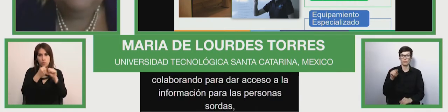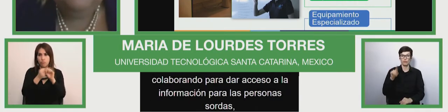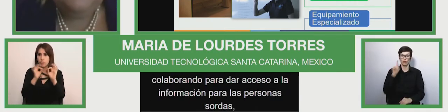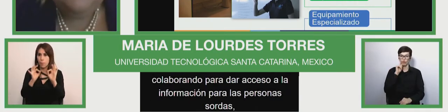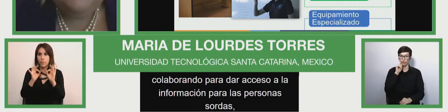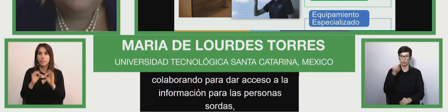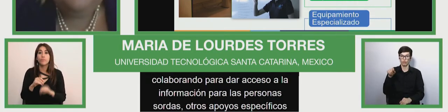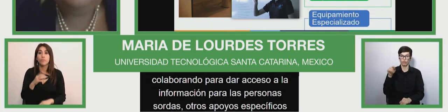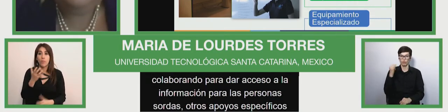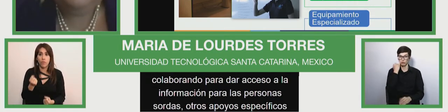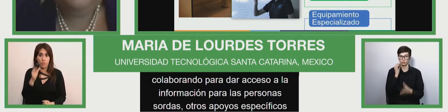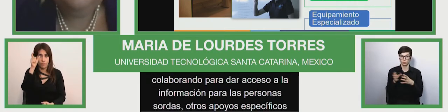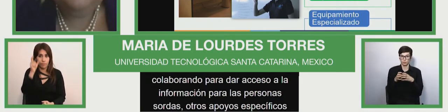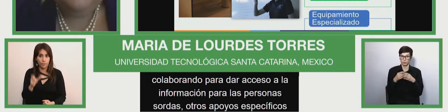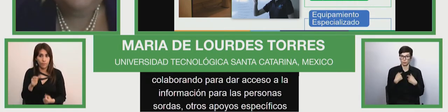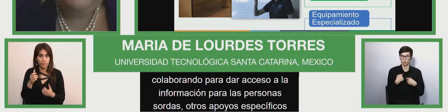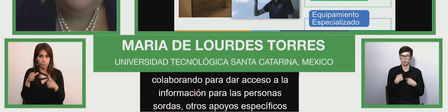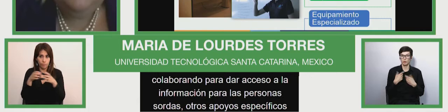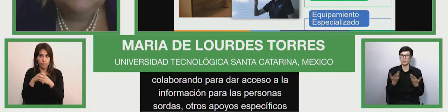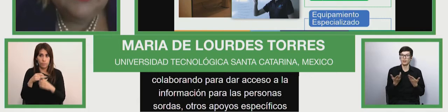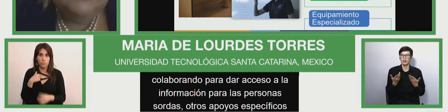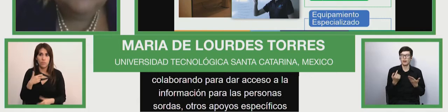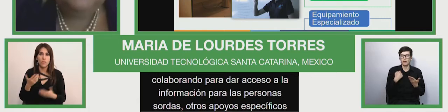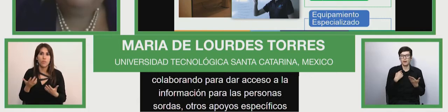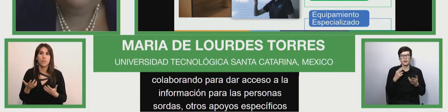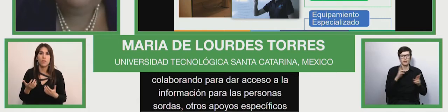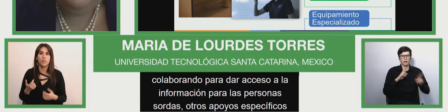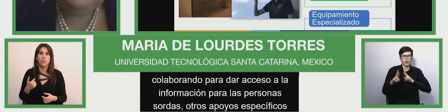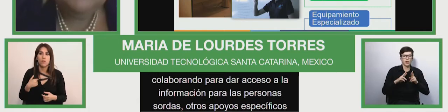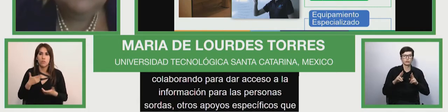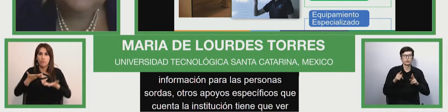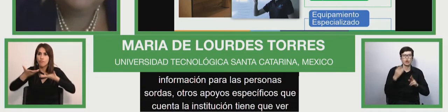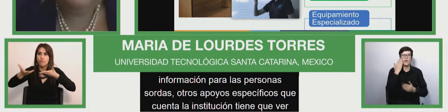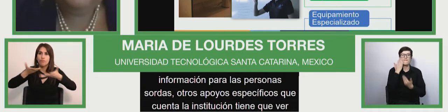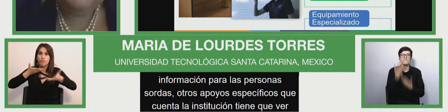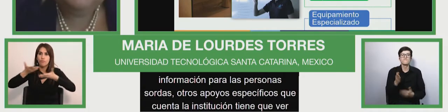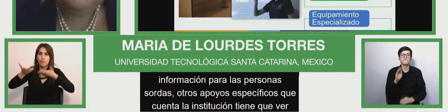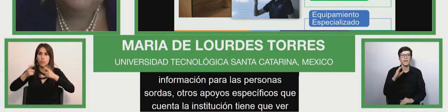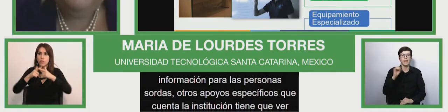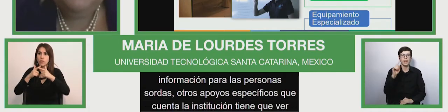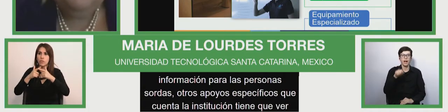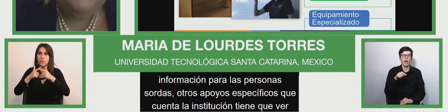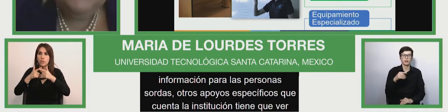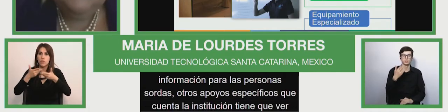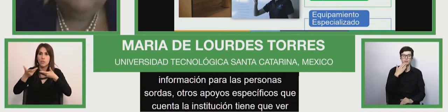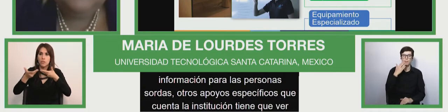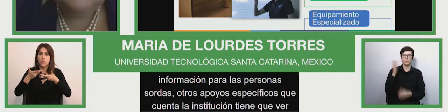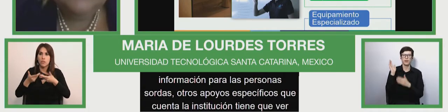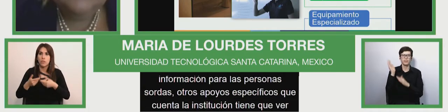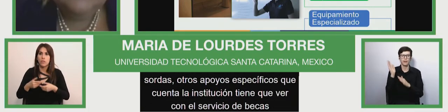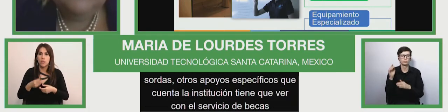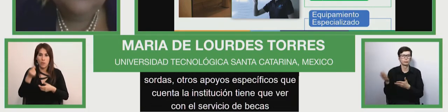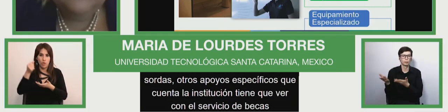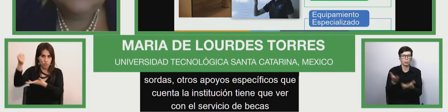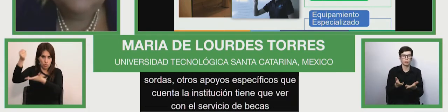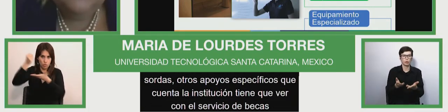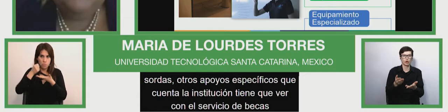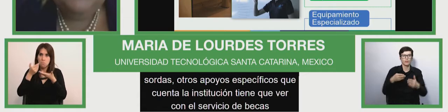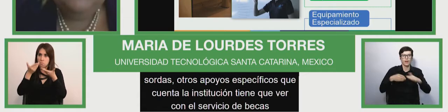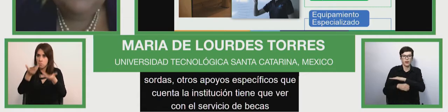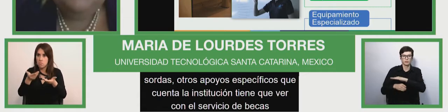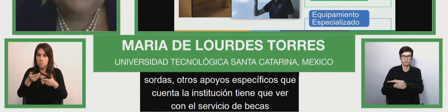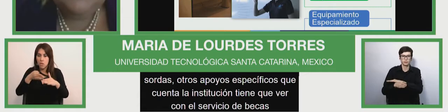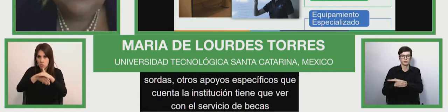que ver con la este servicio de becas servicio de transporte accesible y muchas más entre apoyos de